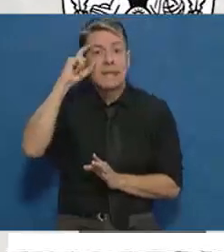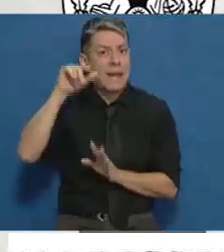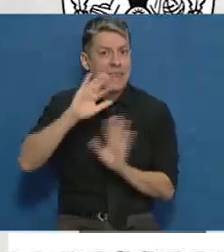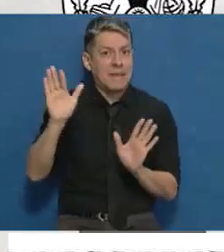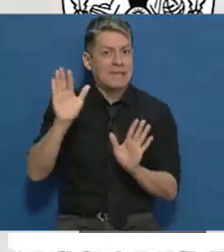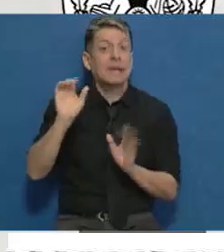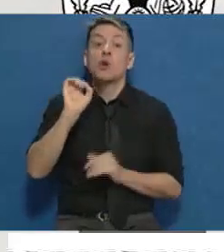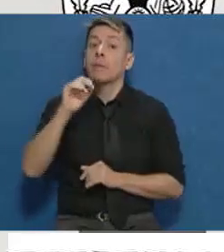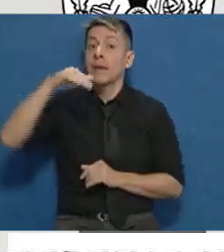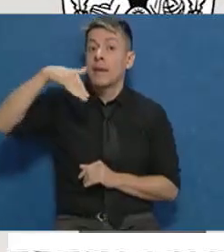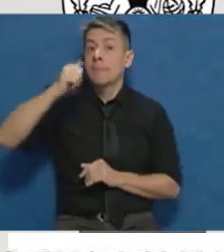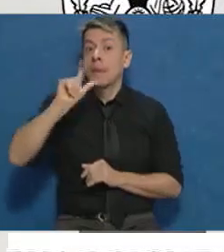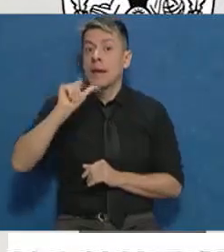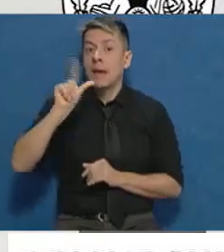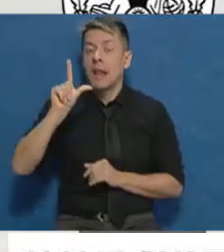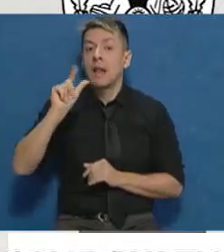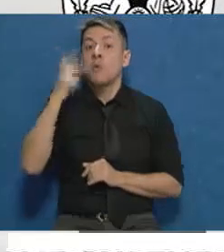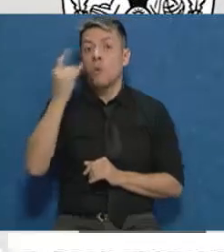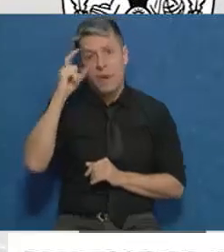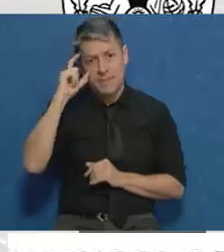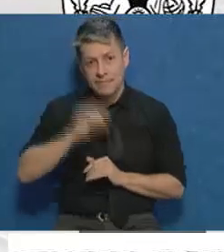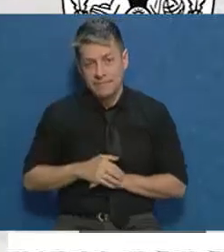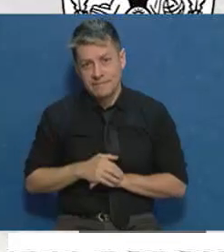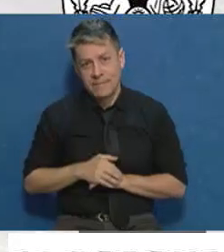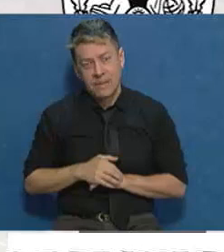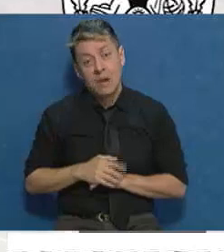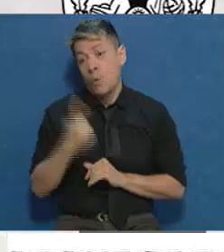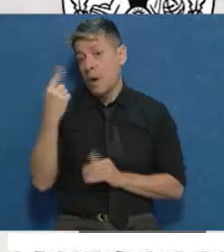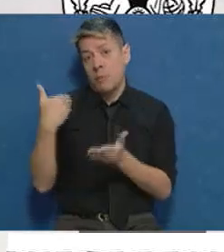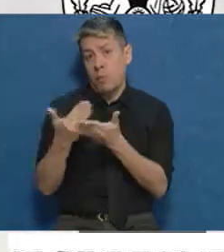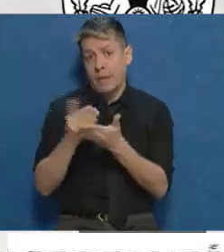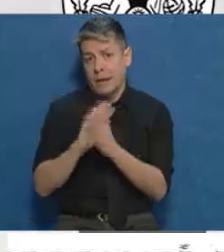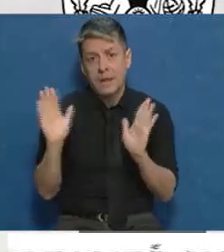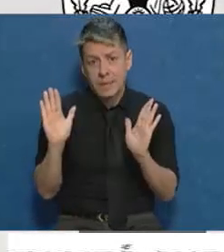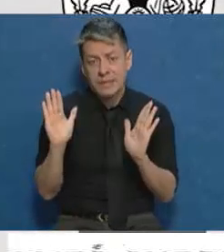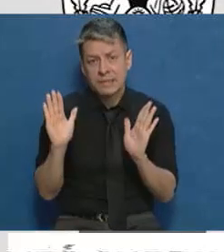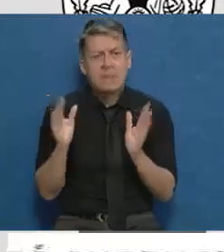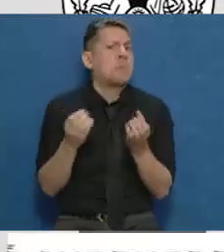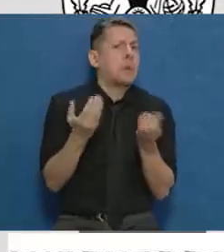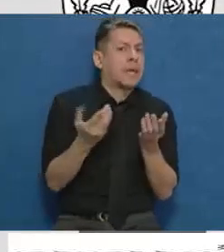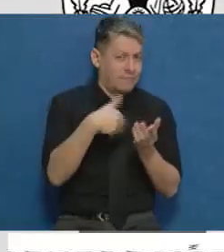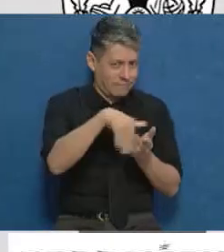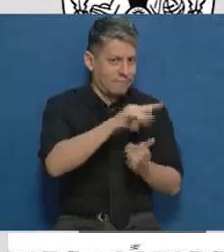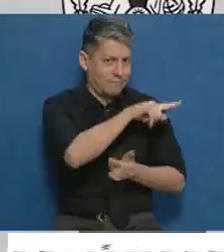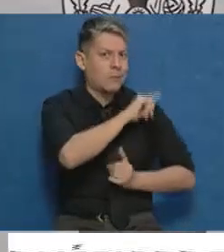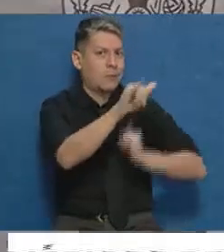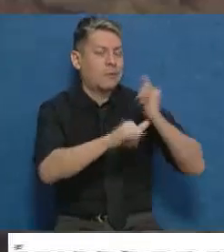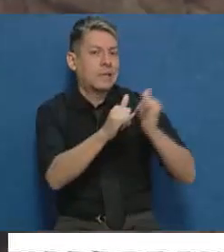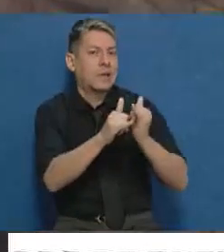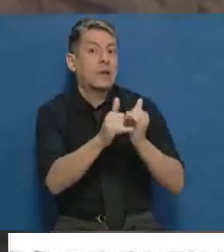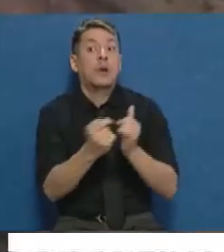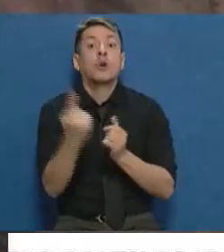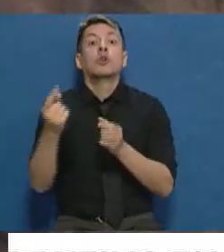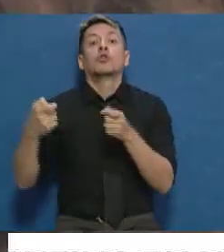Malalwe. O sea, son varias empresas pero se unen y presentan una sola oferta. Exactamente, con un integrante o socio